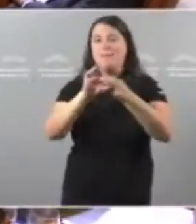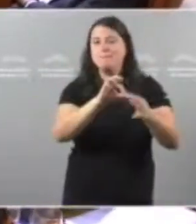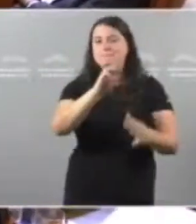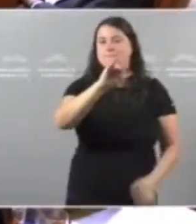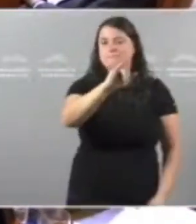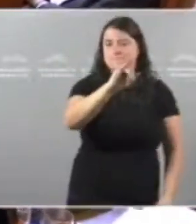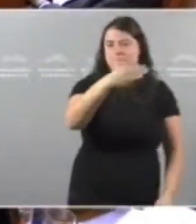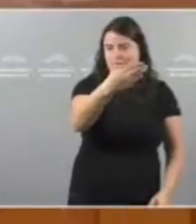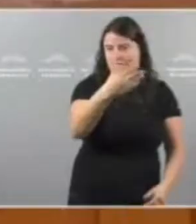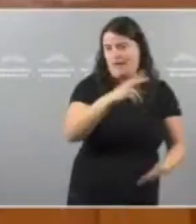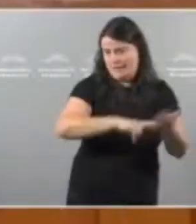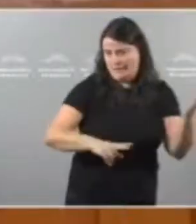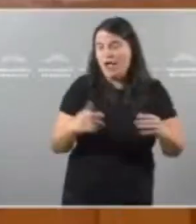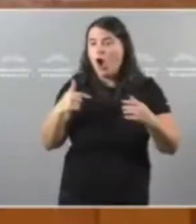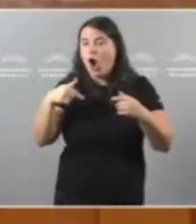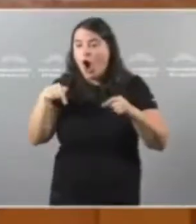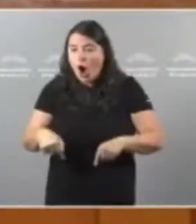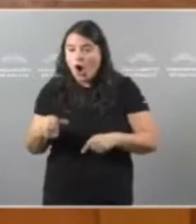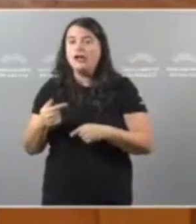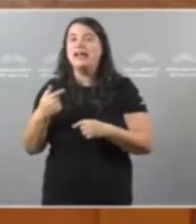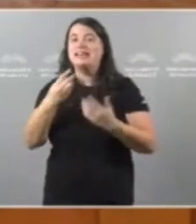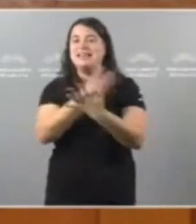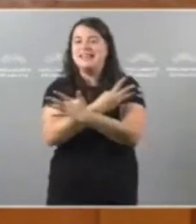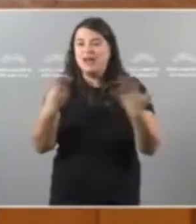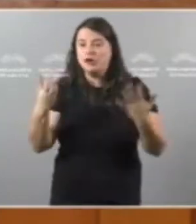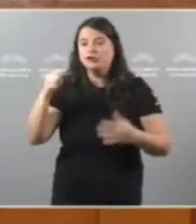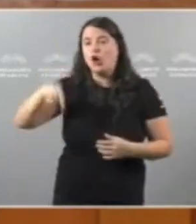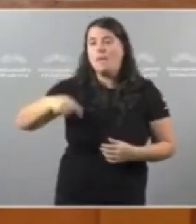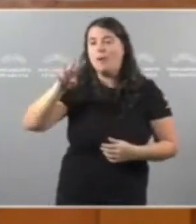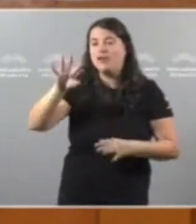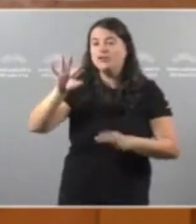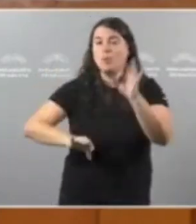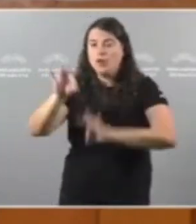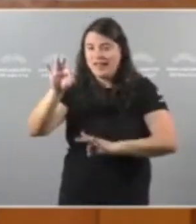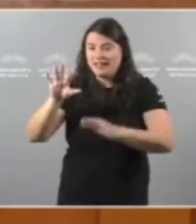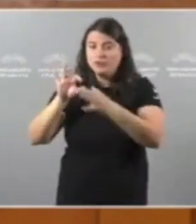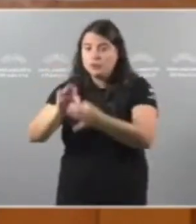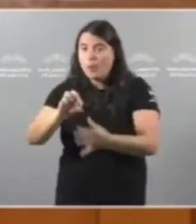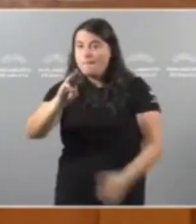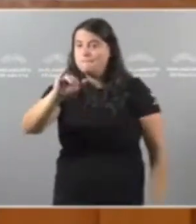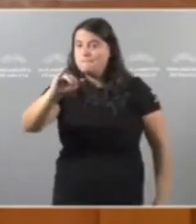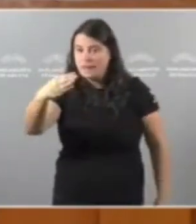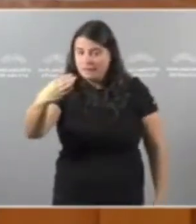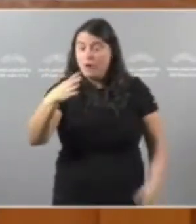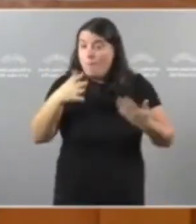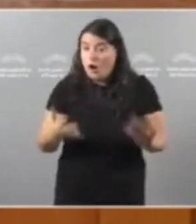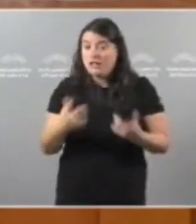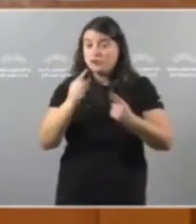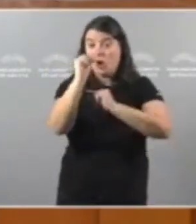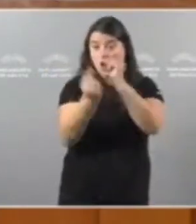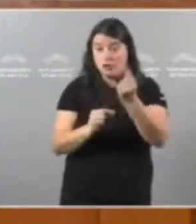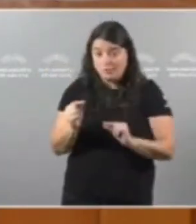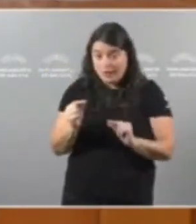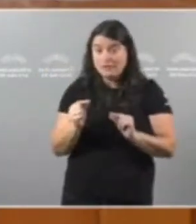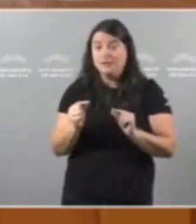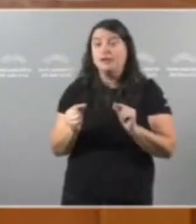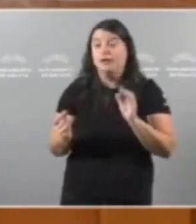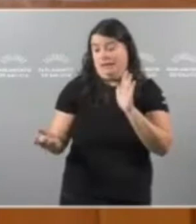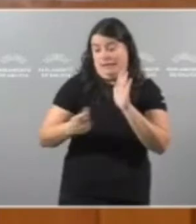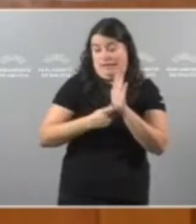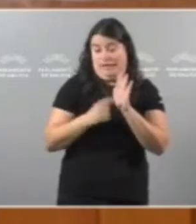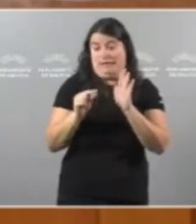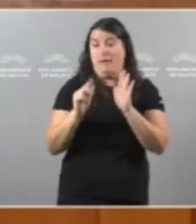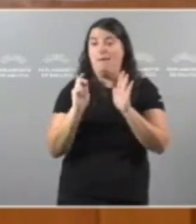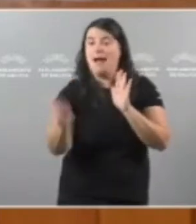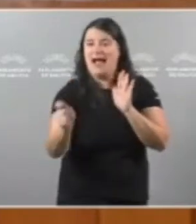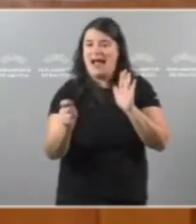Oxe representa o 18,4% E por iso, nestes orzamentos A partida para pagar a débeda Vai a